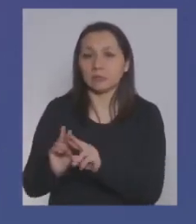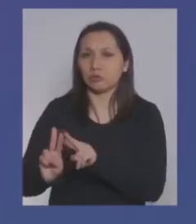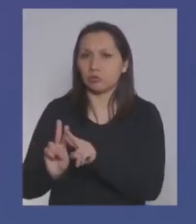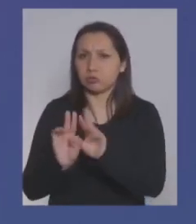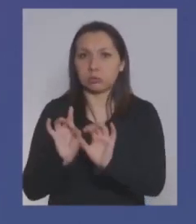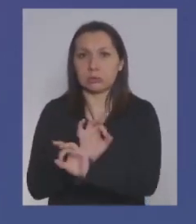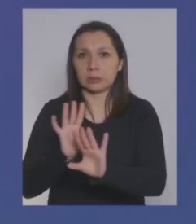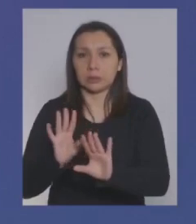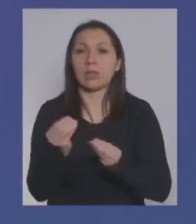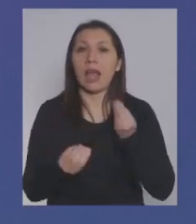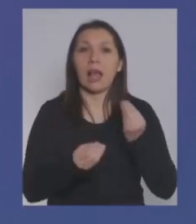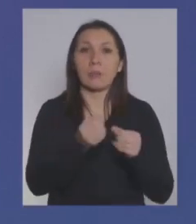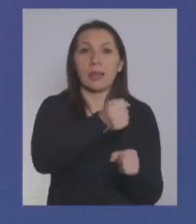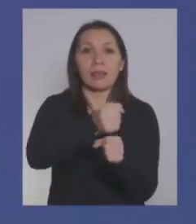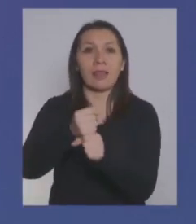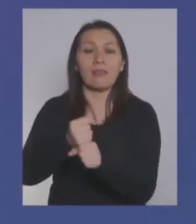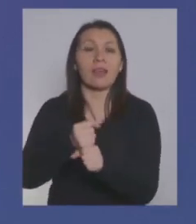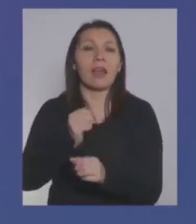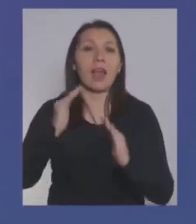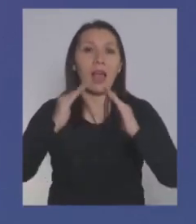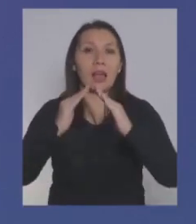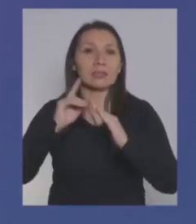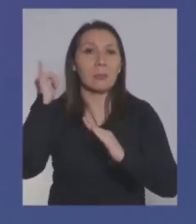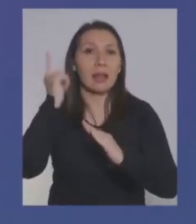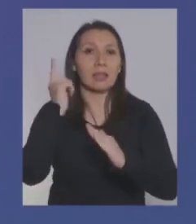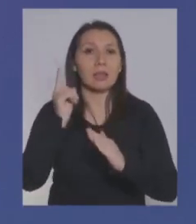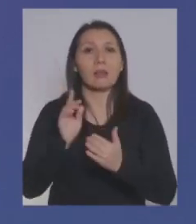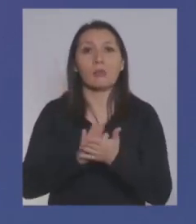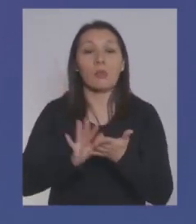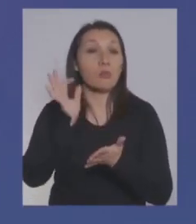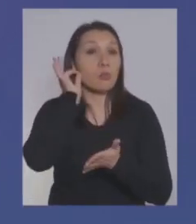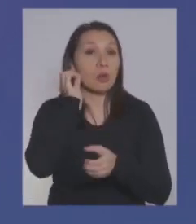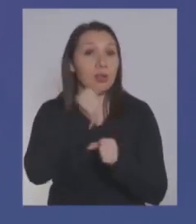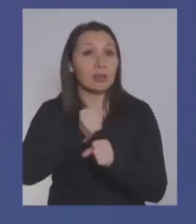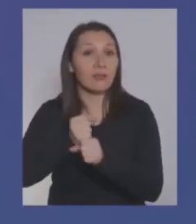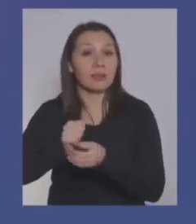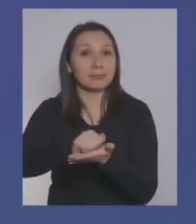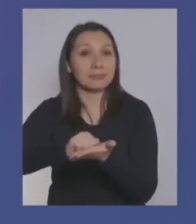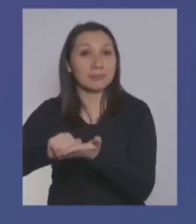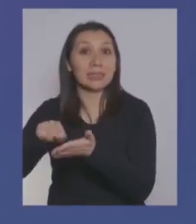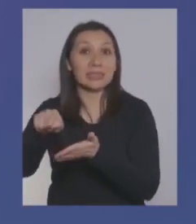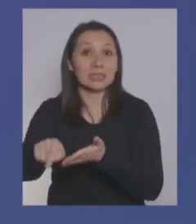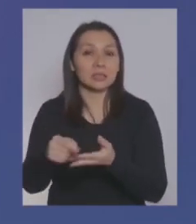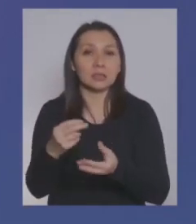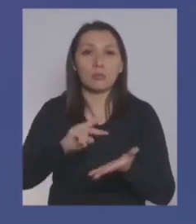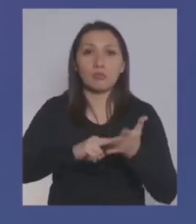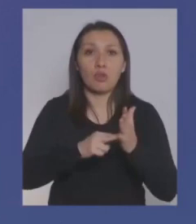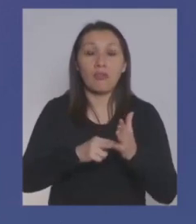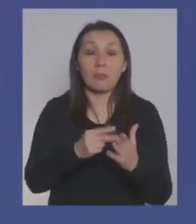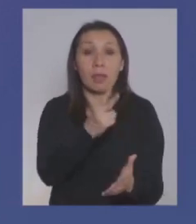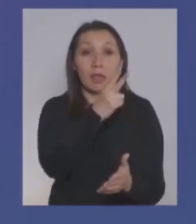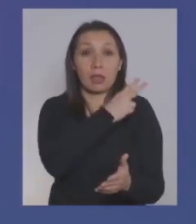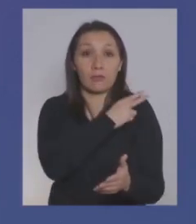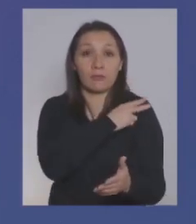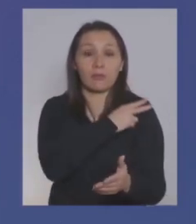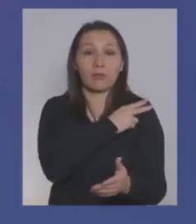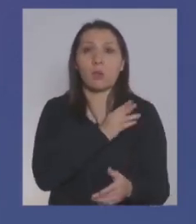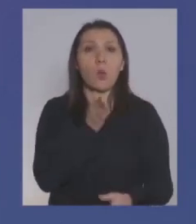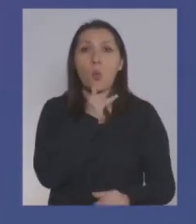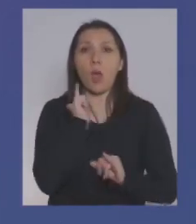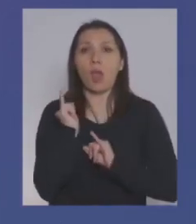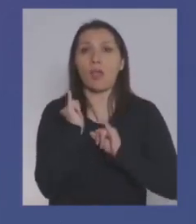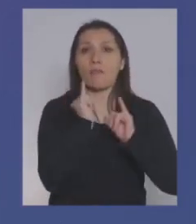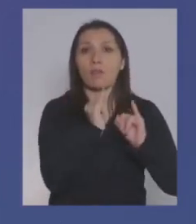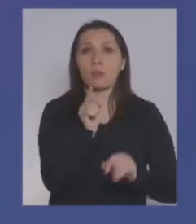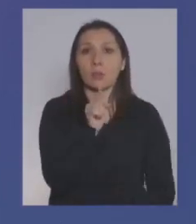¿Qué pasaba con las trabajadoras de casa particular o trabajadores de casa particular? Que el problema es que sus empleadores no informan